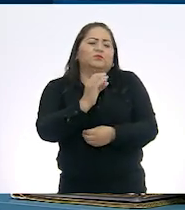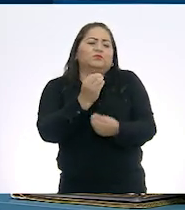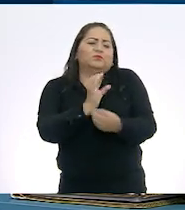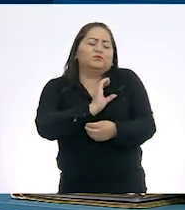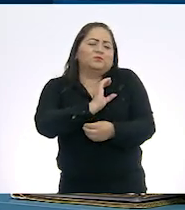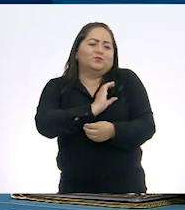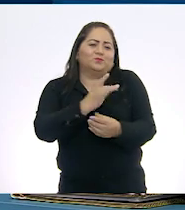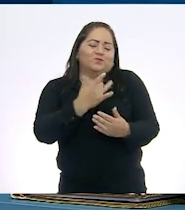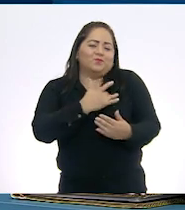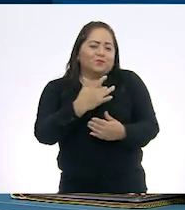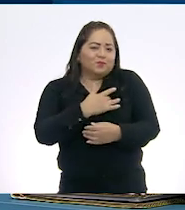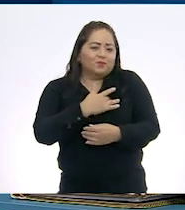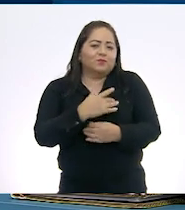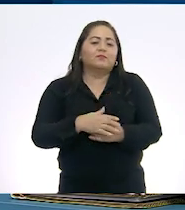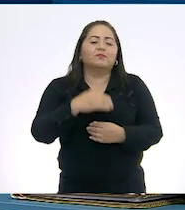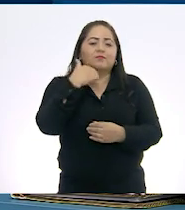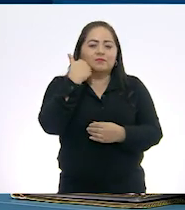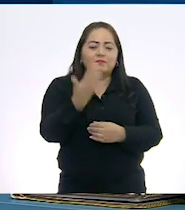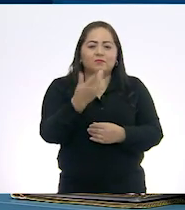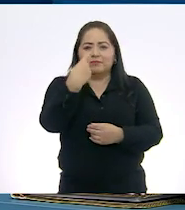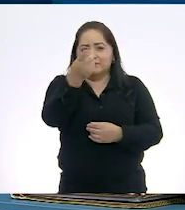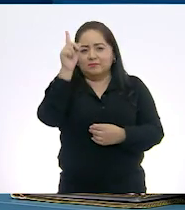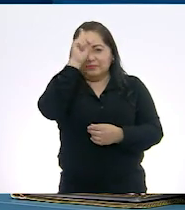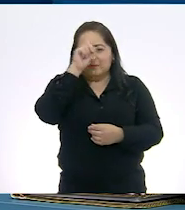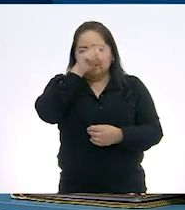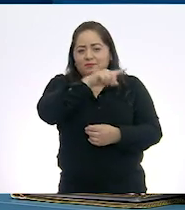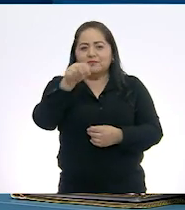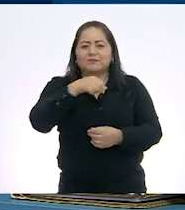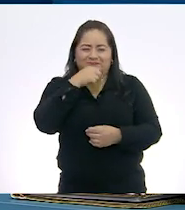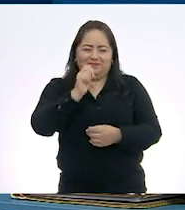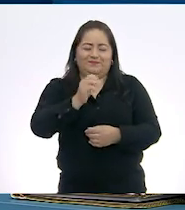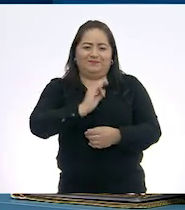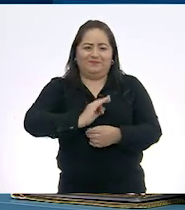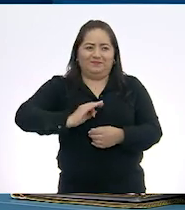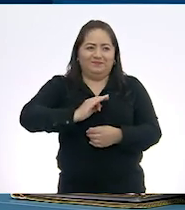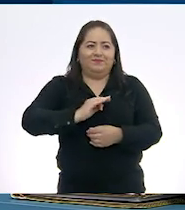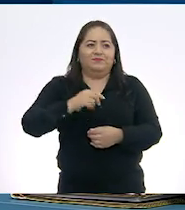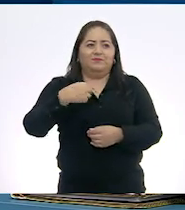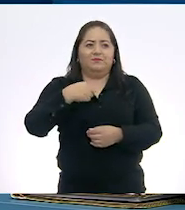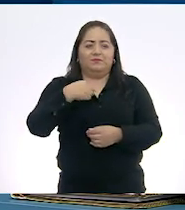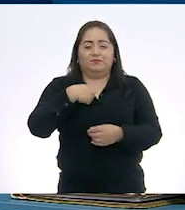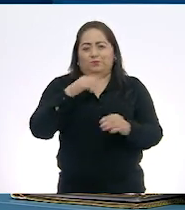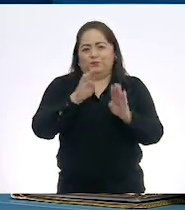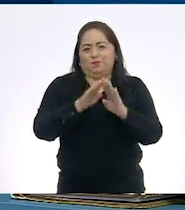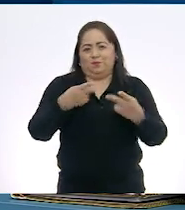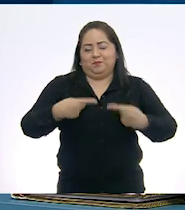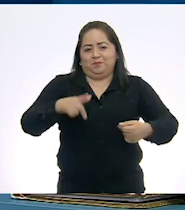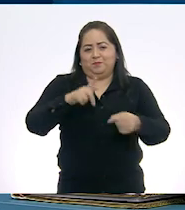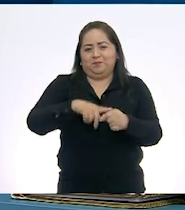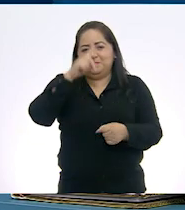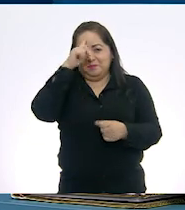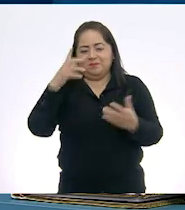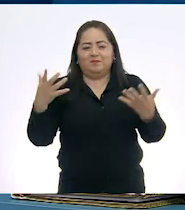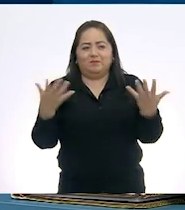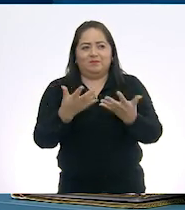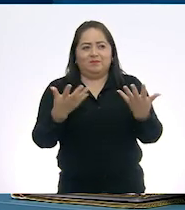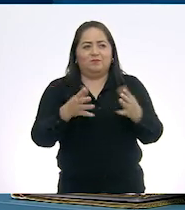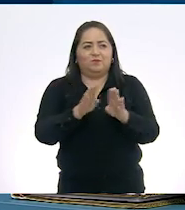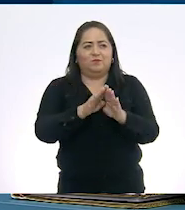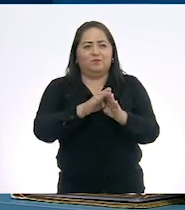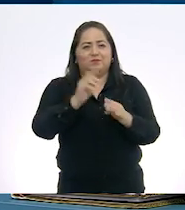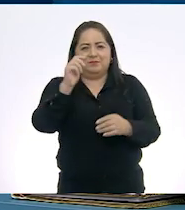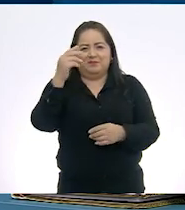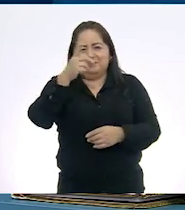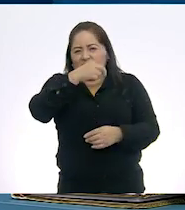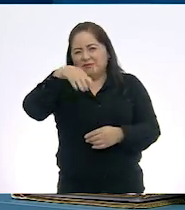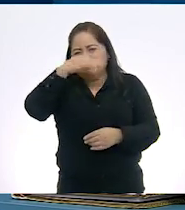corazón. Quiero dejarles un consejo de los ancianos que dice, usa tu vida personal para hacer crecer tu conocimiento.